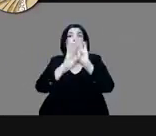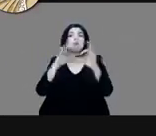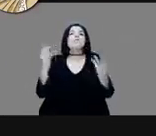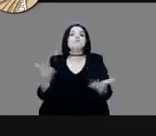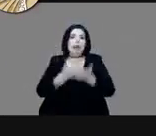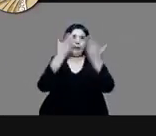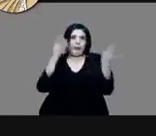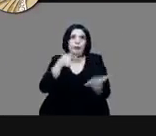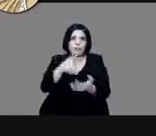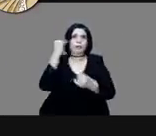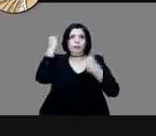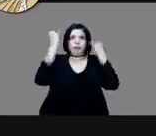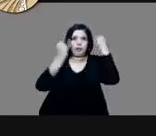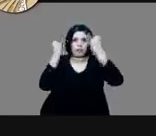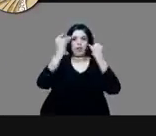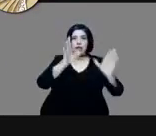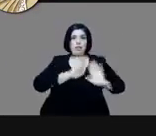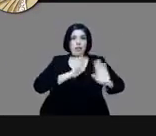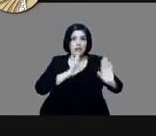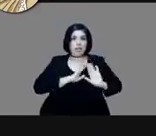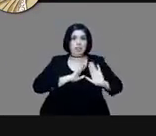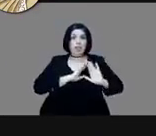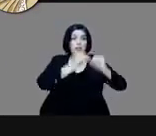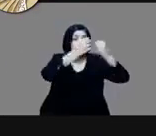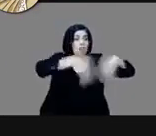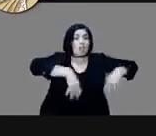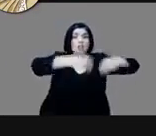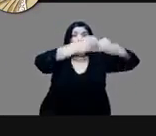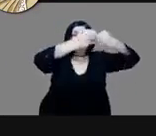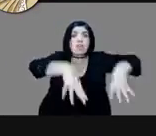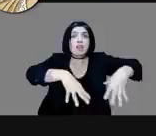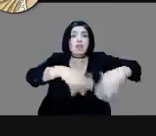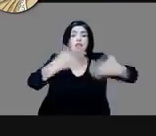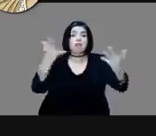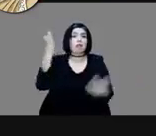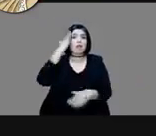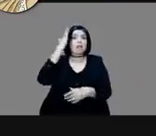que pierde a sus dos generales seguidos, ¿no?